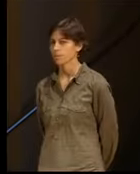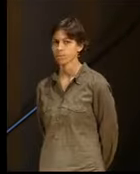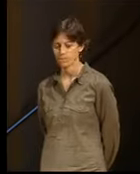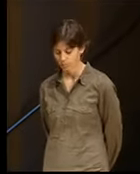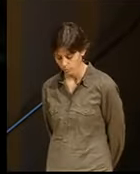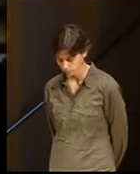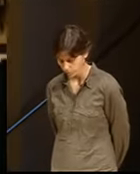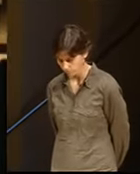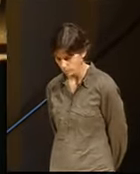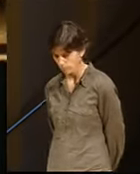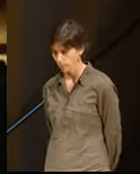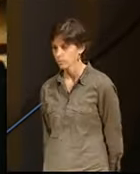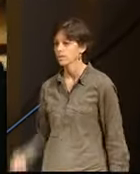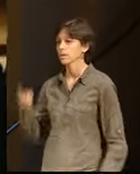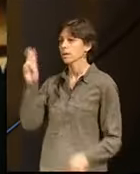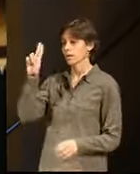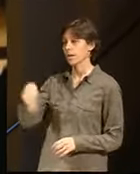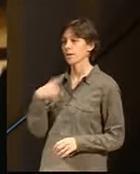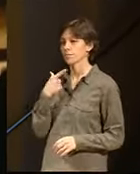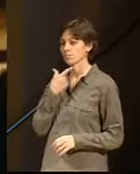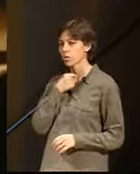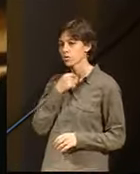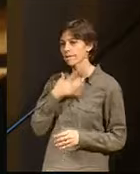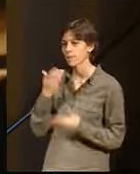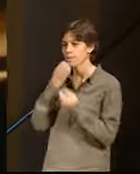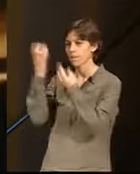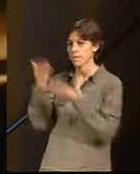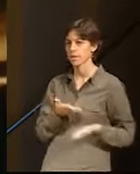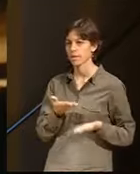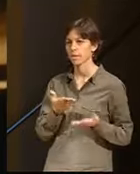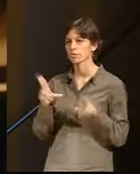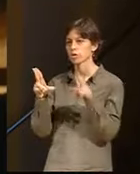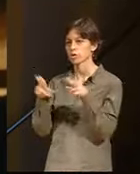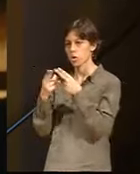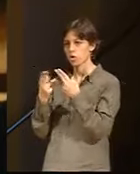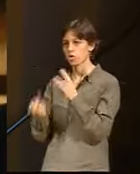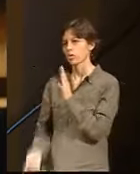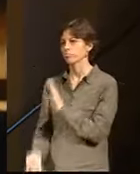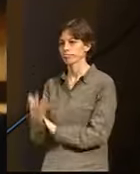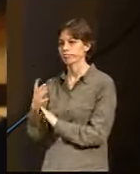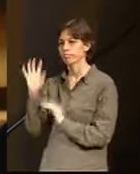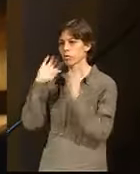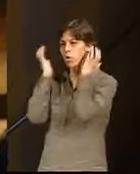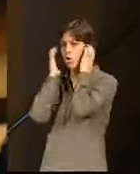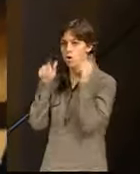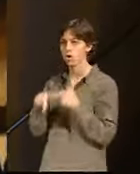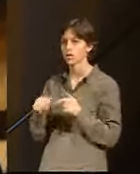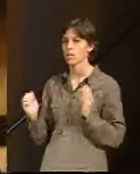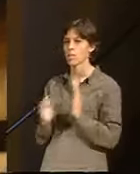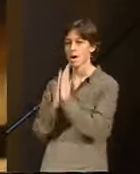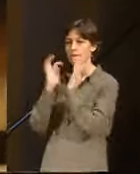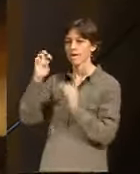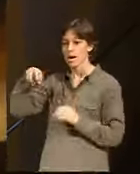Bien, también me gustaría dar la bienvenida a los socios fundadores de este congreso, a María Viver, a